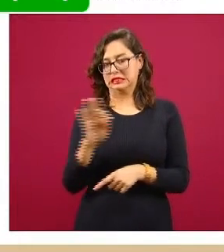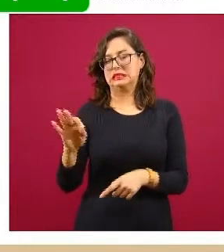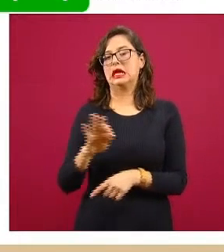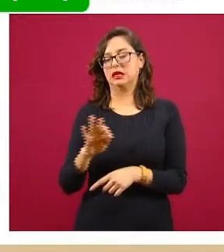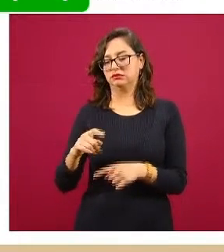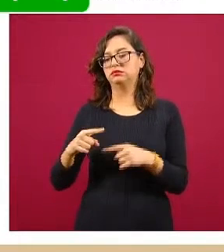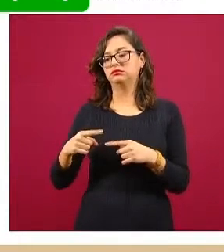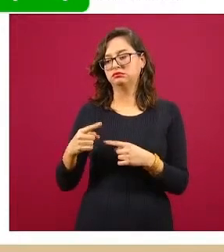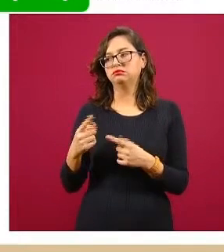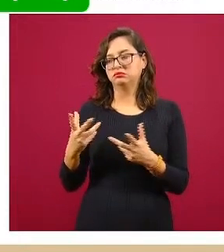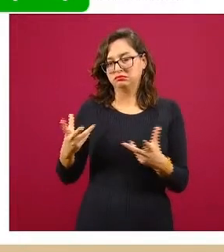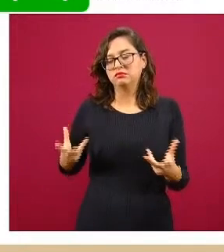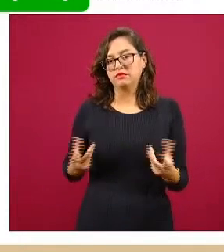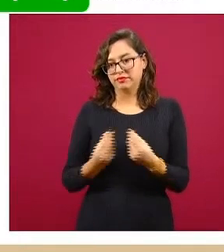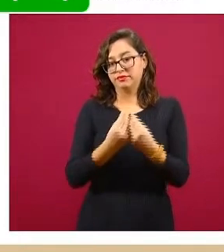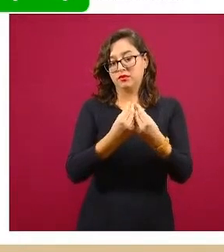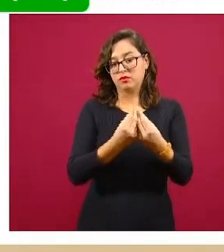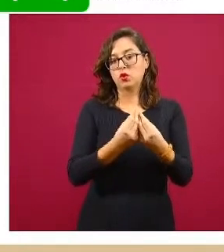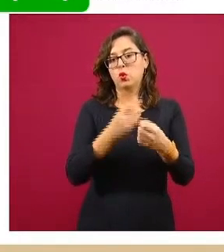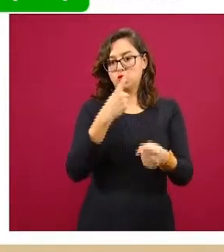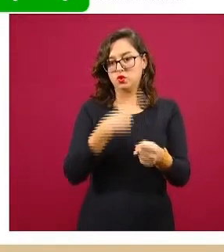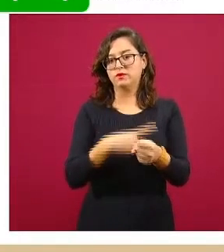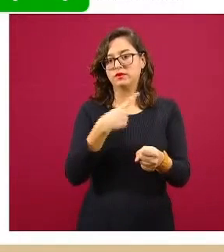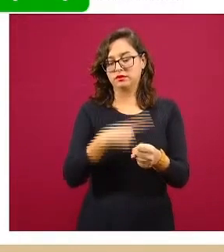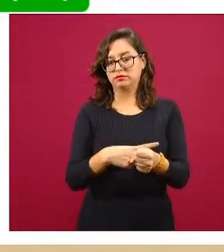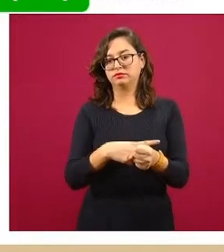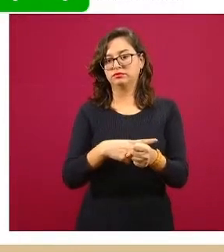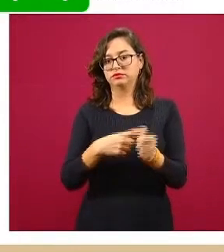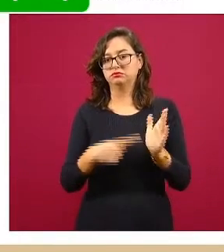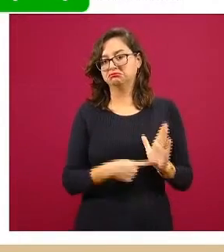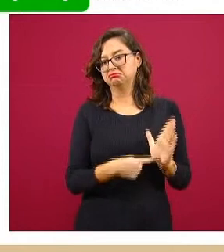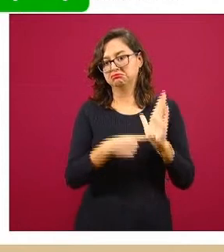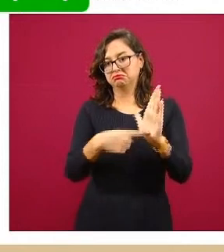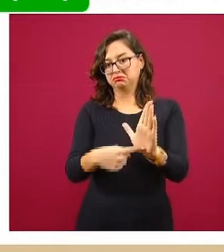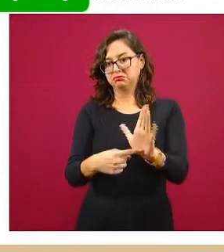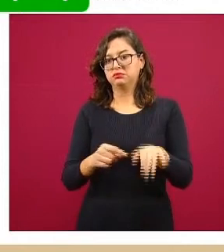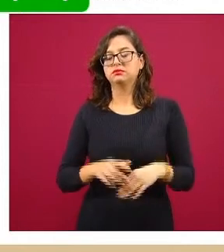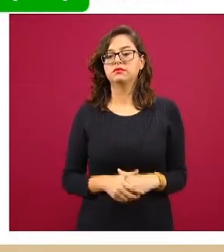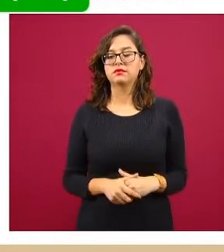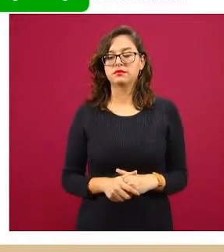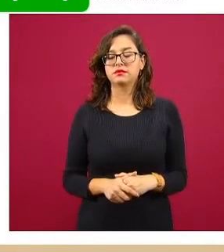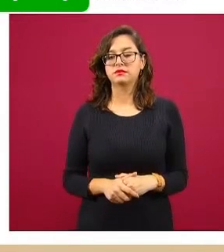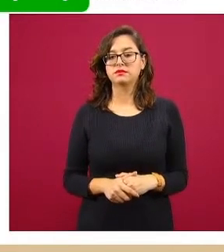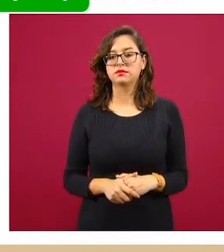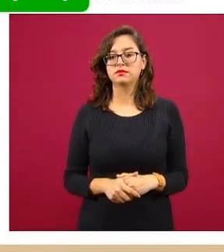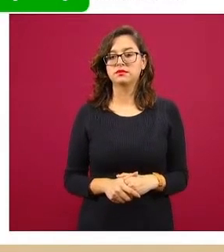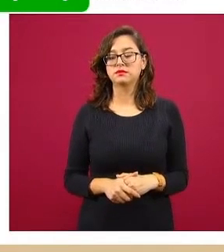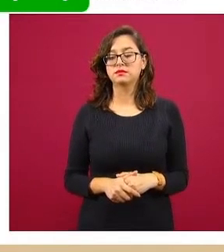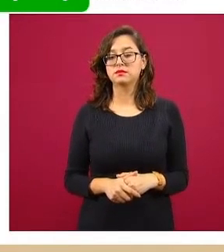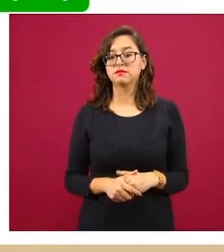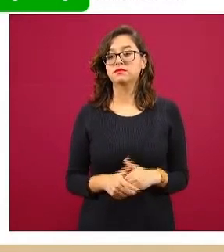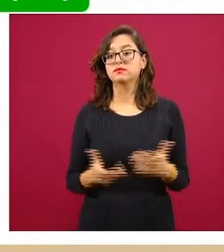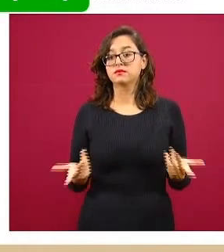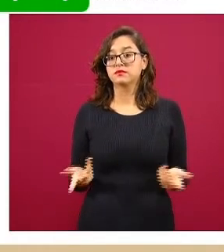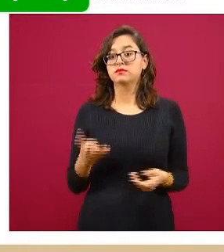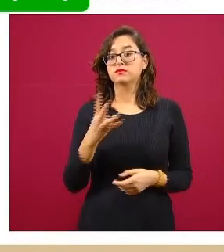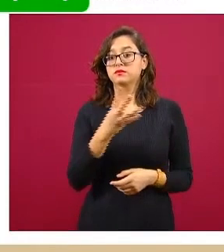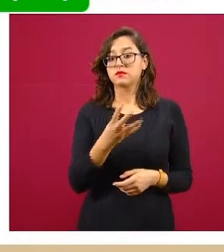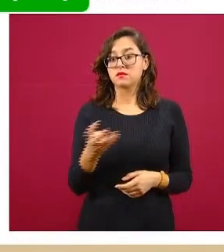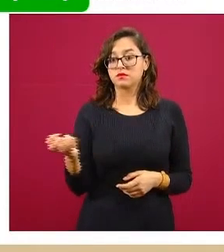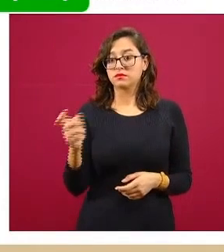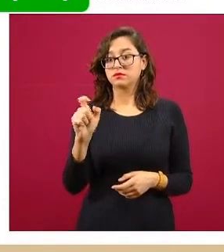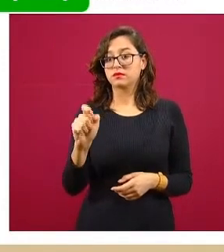porcentaje de positividad lo aplicamos en esto y se los agregamos a los confirmados. Y así tenemos un total de casos estimados de